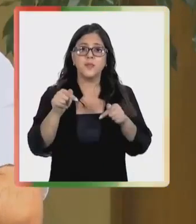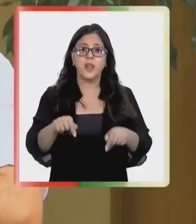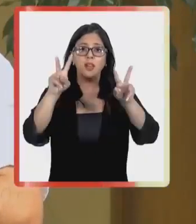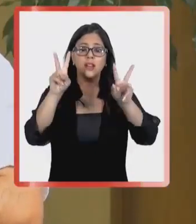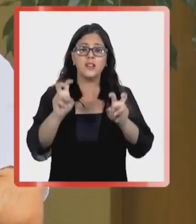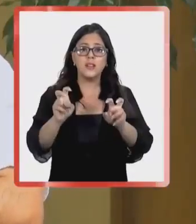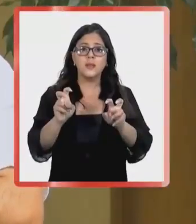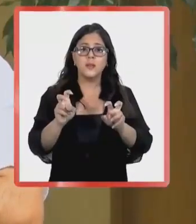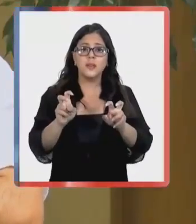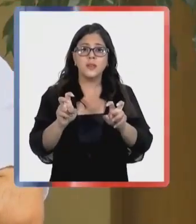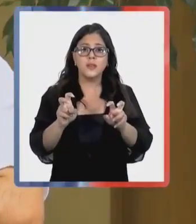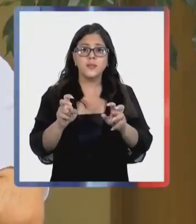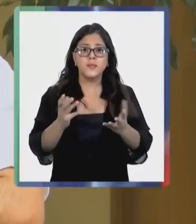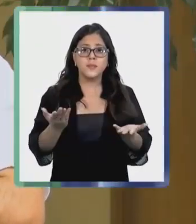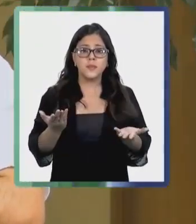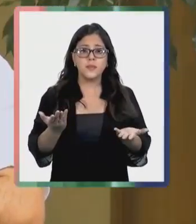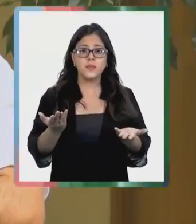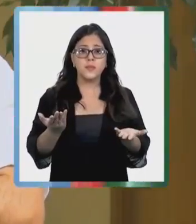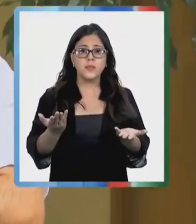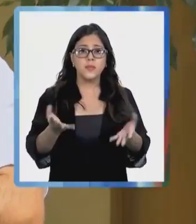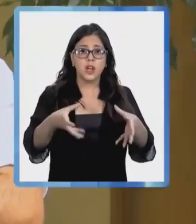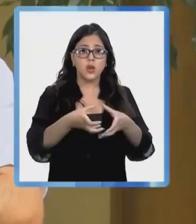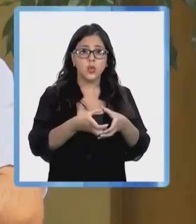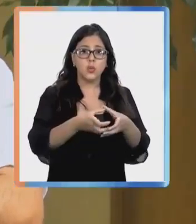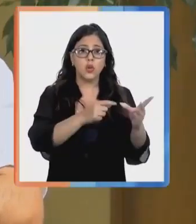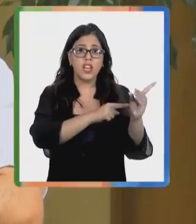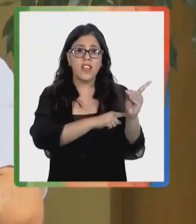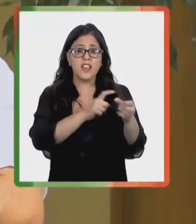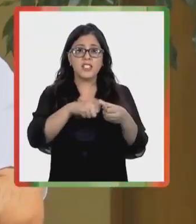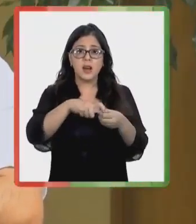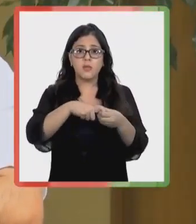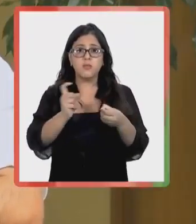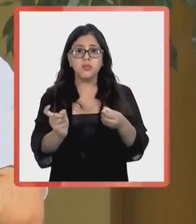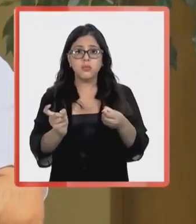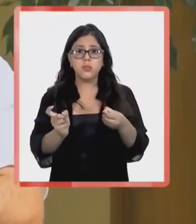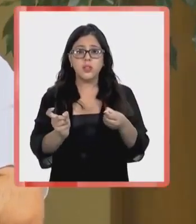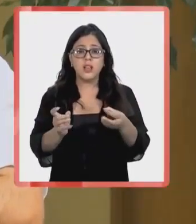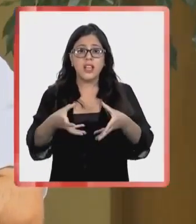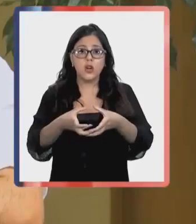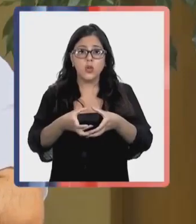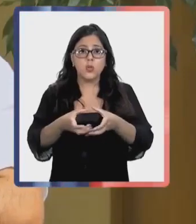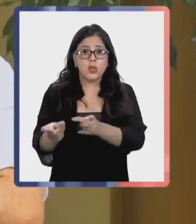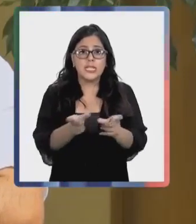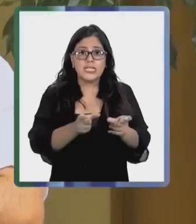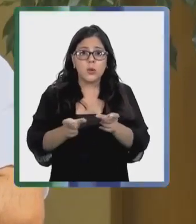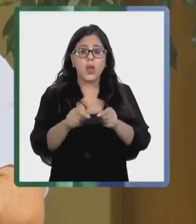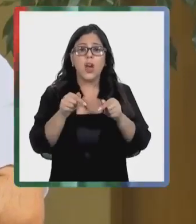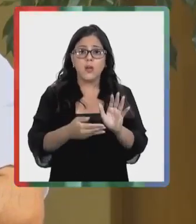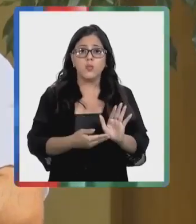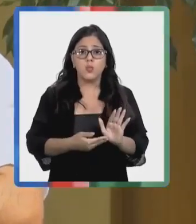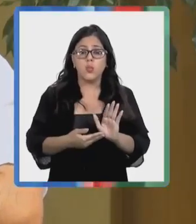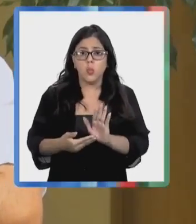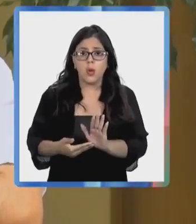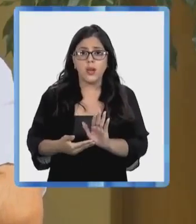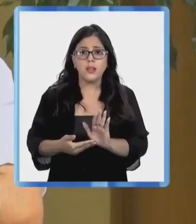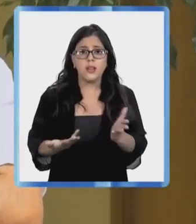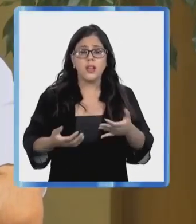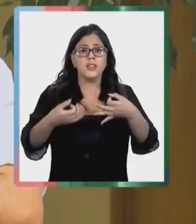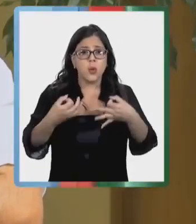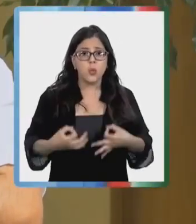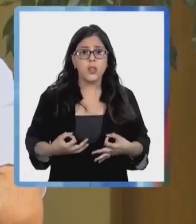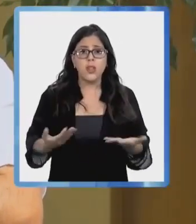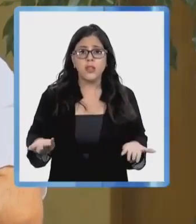Y en relación a que parte de la derecha se haya bajado de la mesa de seguridad, bueno, da cuenta de que